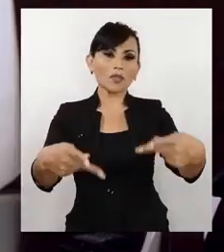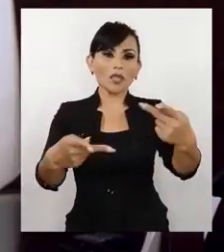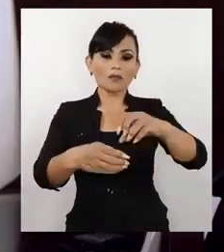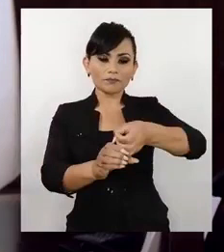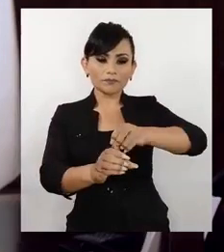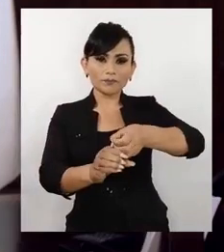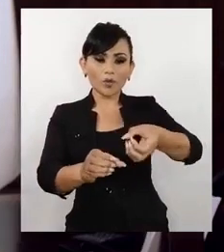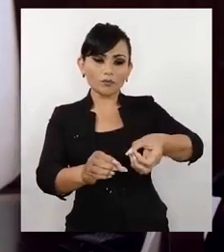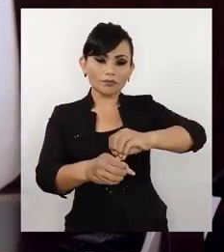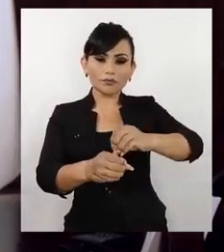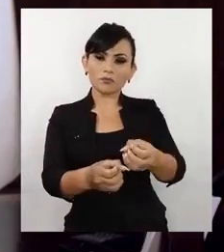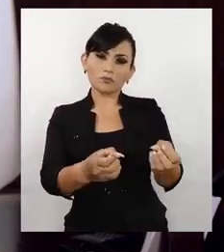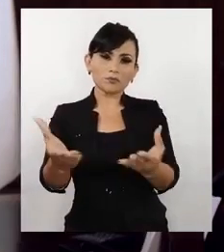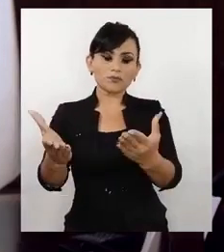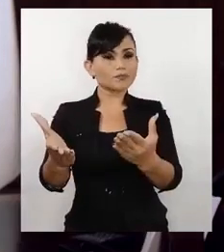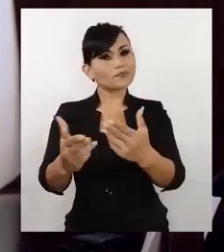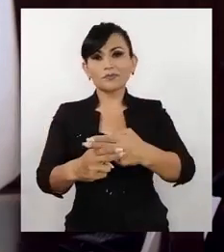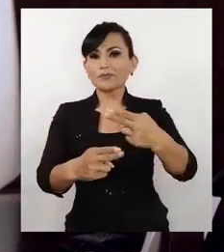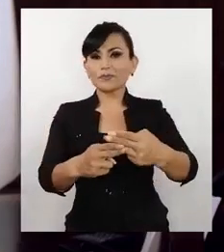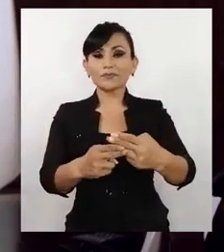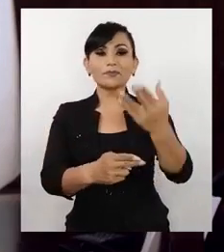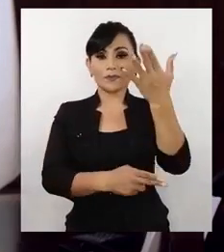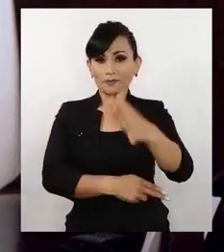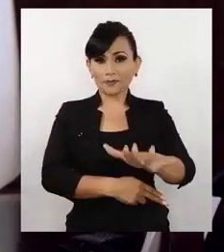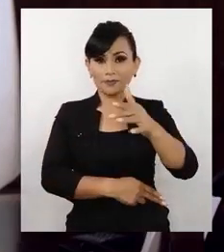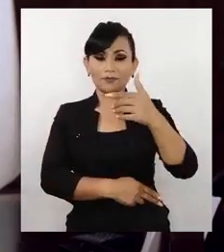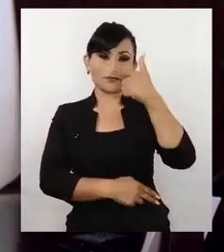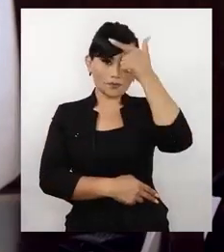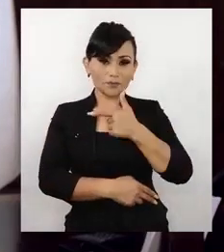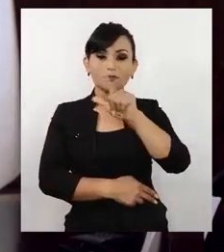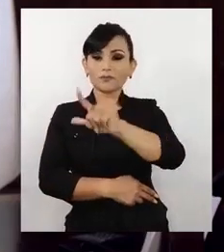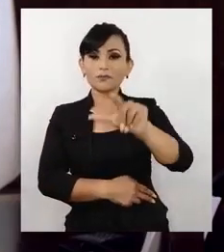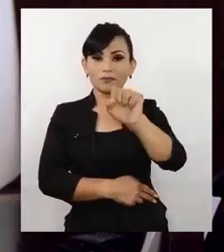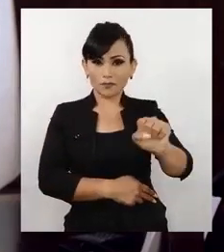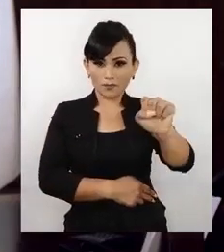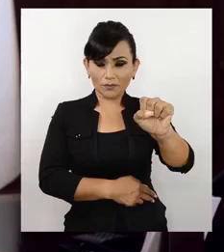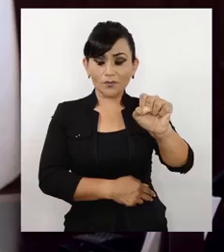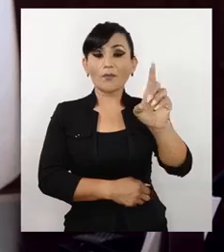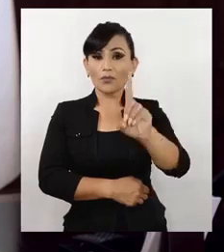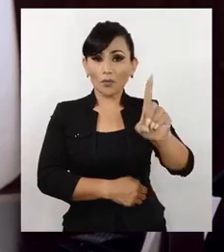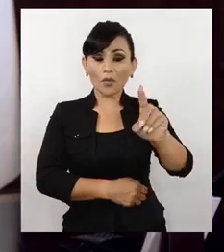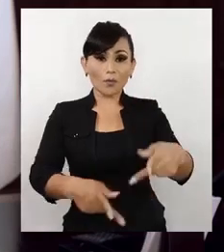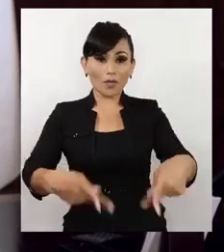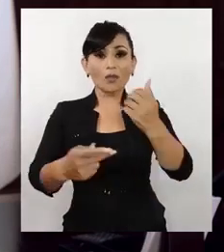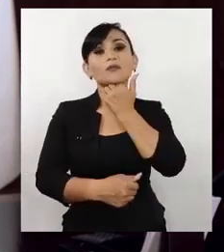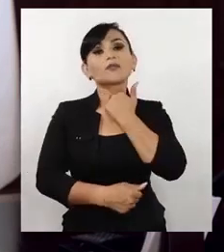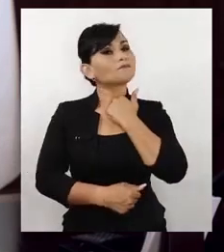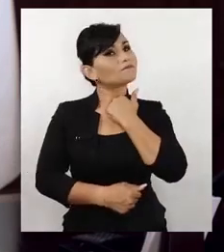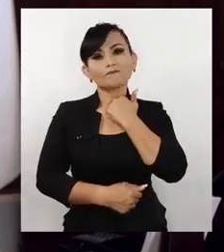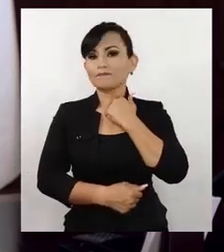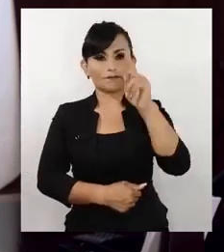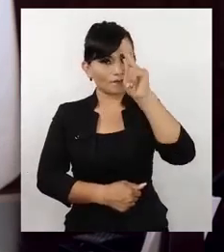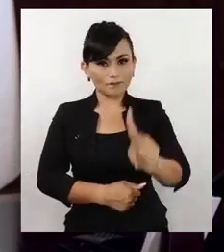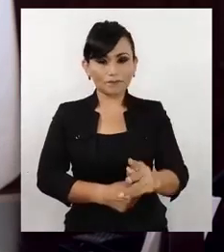venta de alcohol en envase abierto o cerrado hasta las 22 horas de lunes